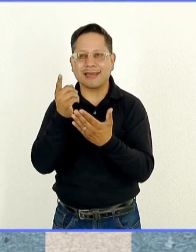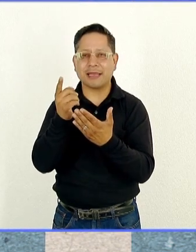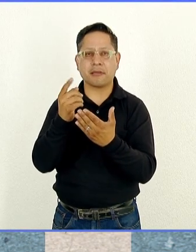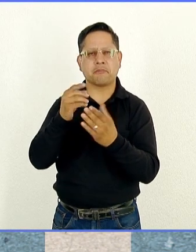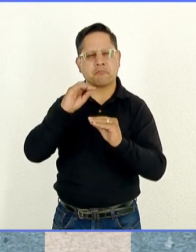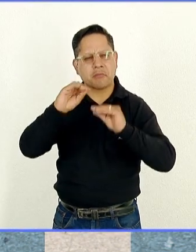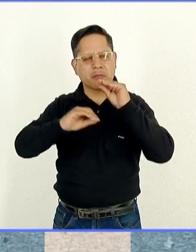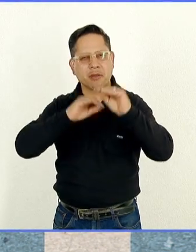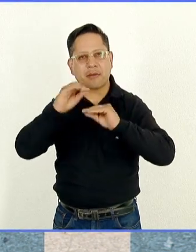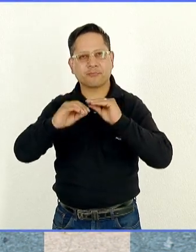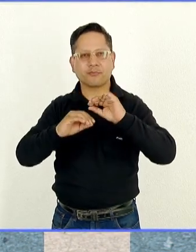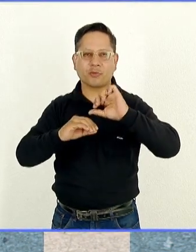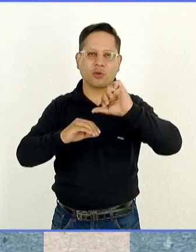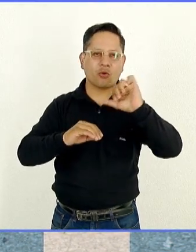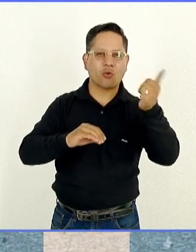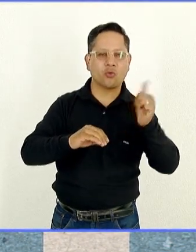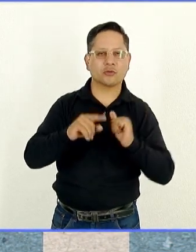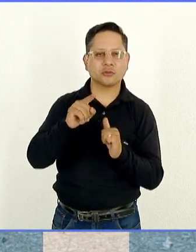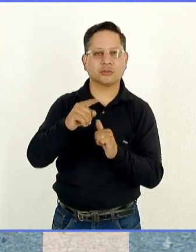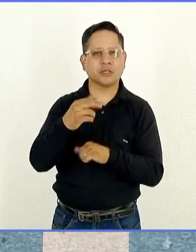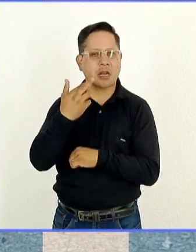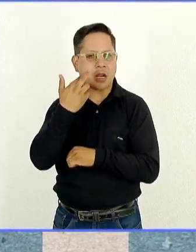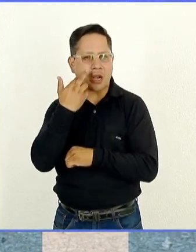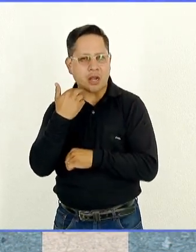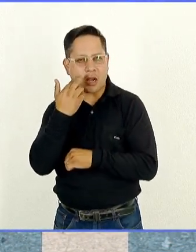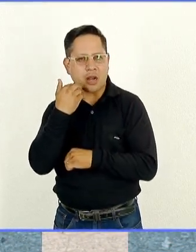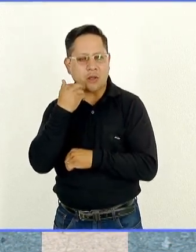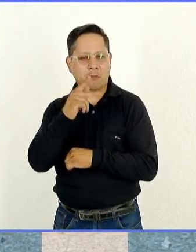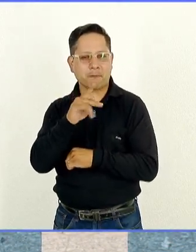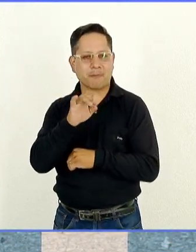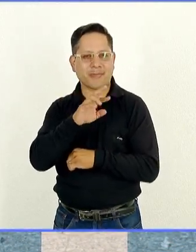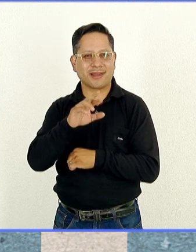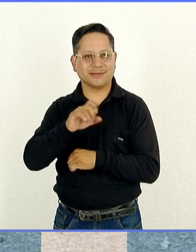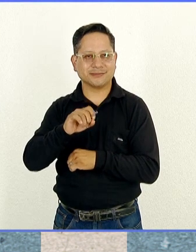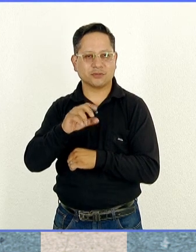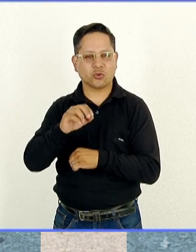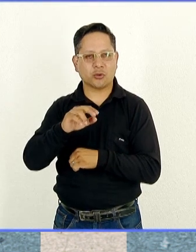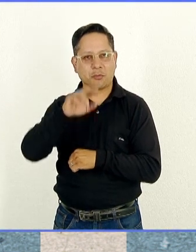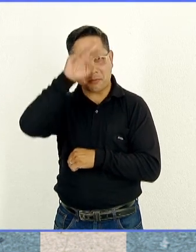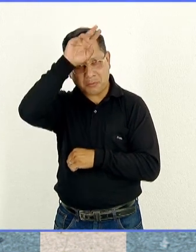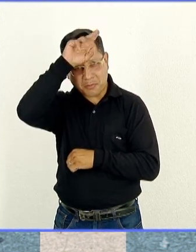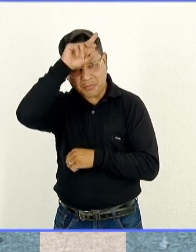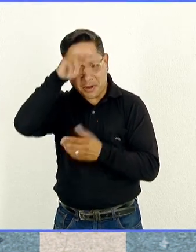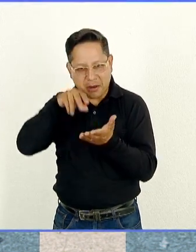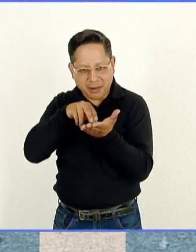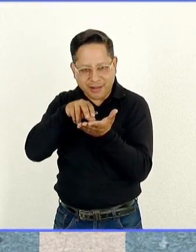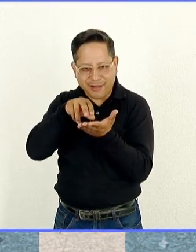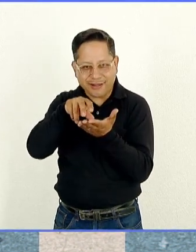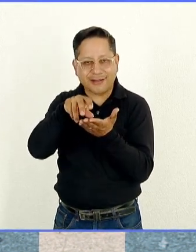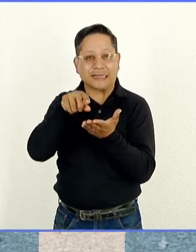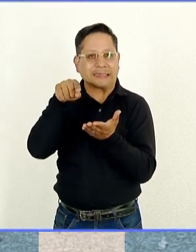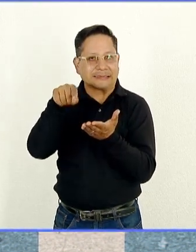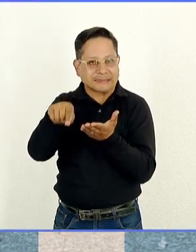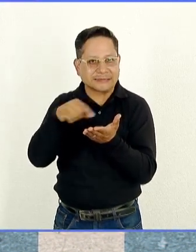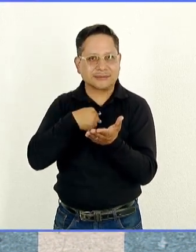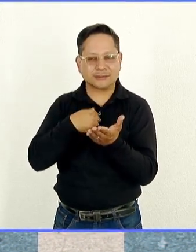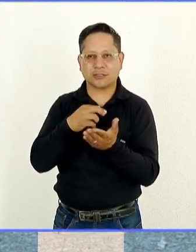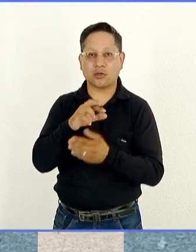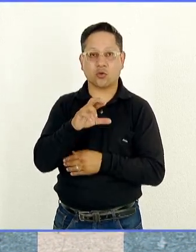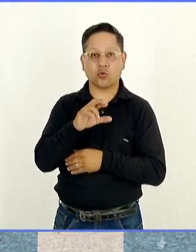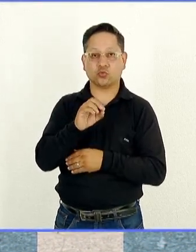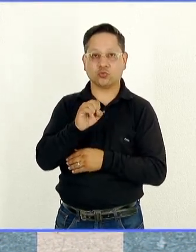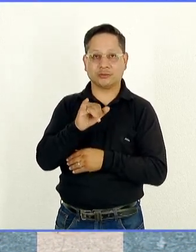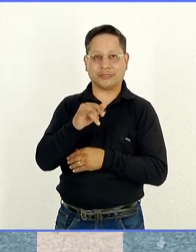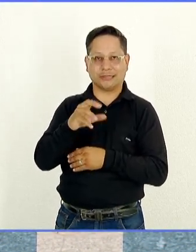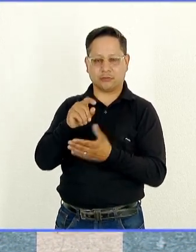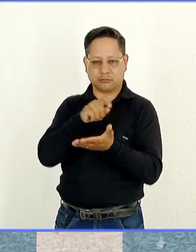Belov, y La Cucarachita Mondinga y el Ratón Pérez, un cuento divertidísimo, una versión original de Rosario Rubalcaba, el